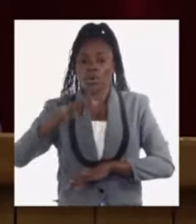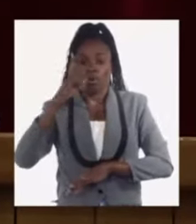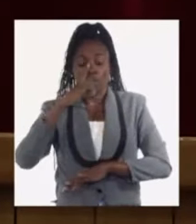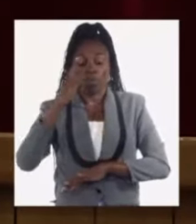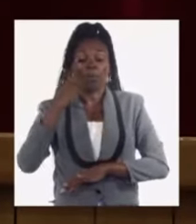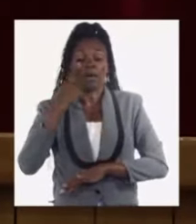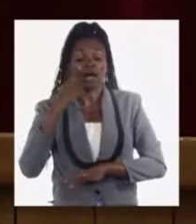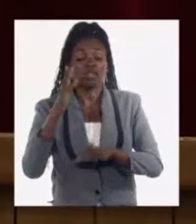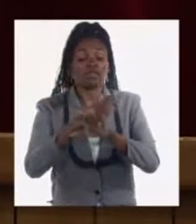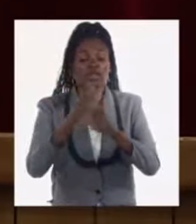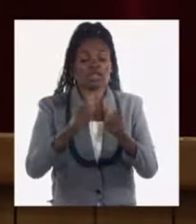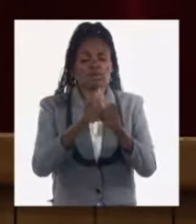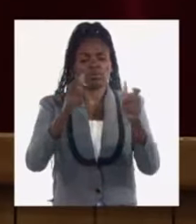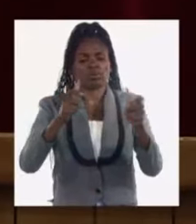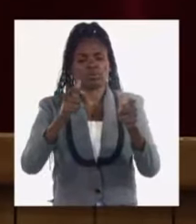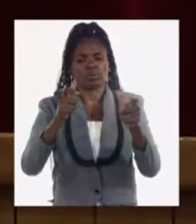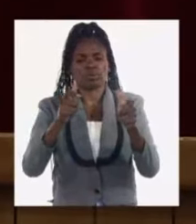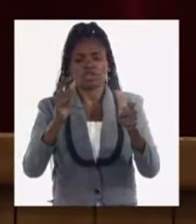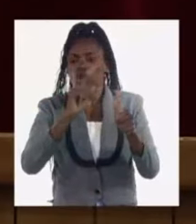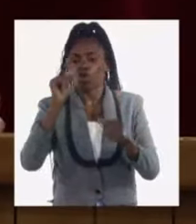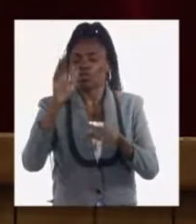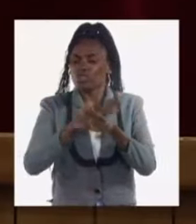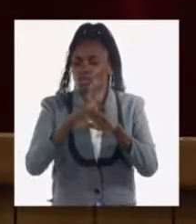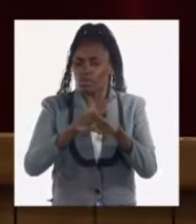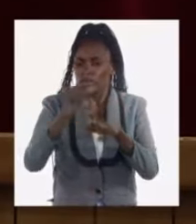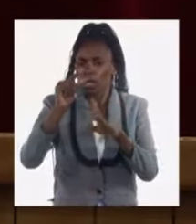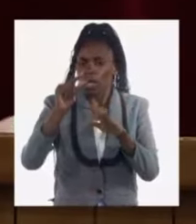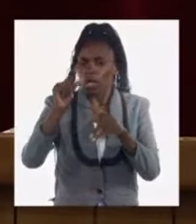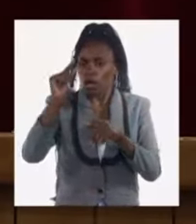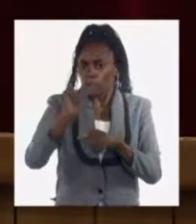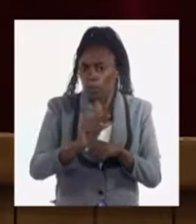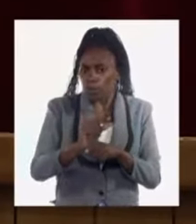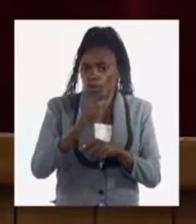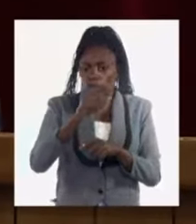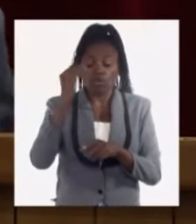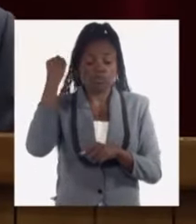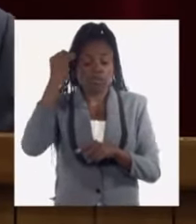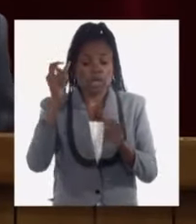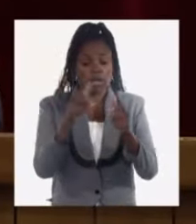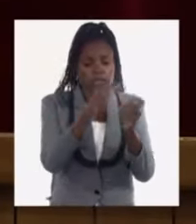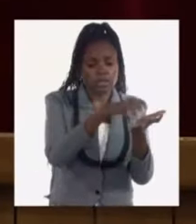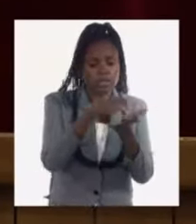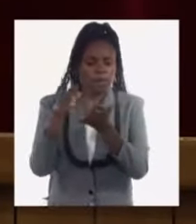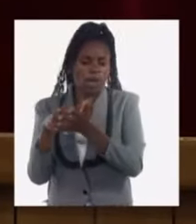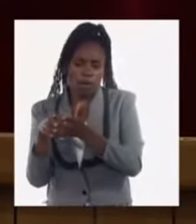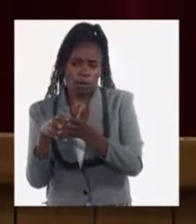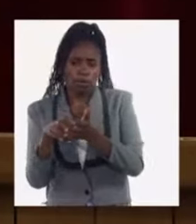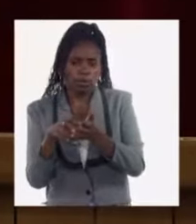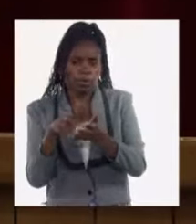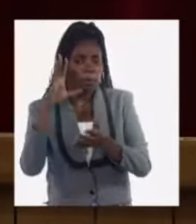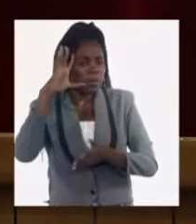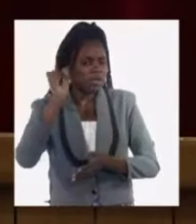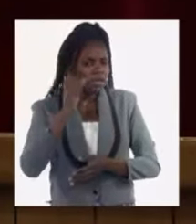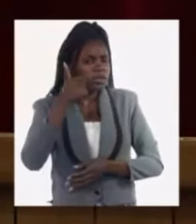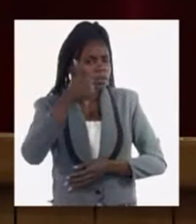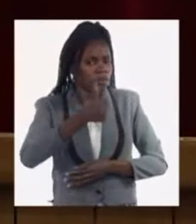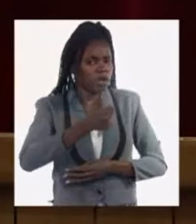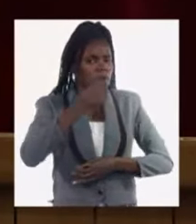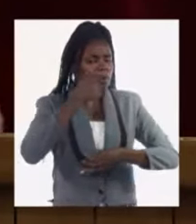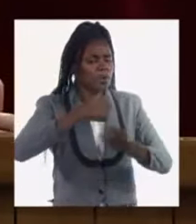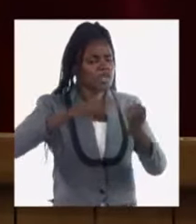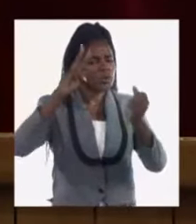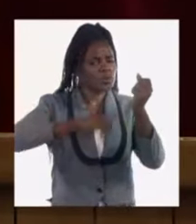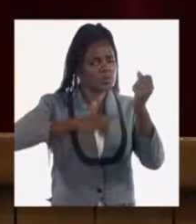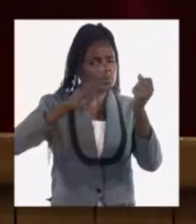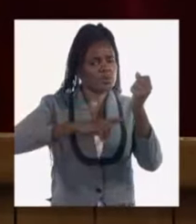crecimiento no significa que los precios se reduzcan, o hay que separar esos análisis para poder comprender bien y hacer las valoraciones